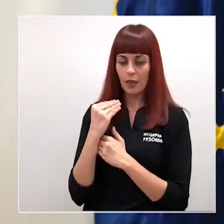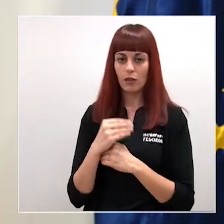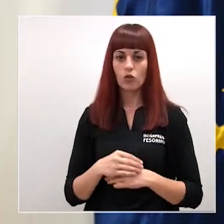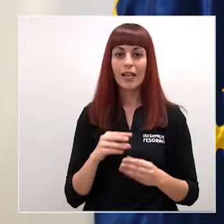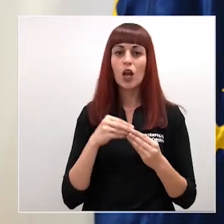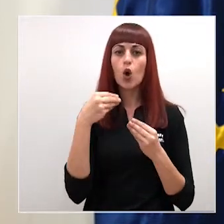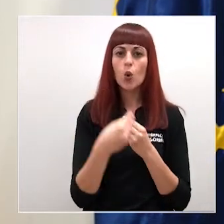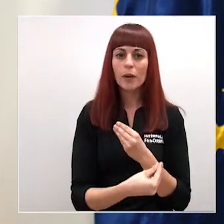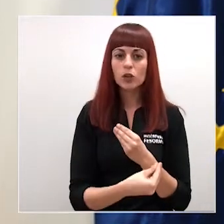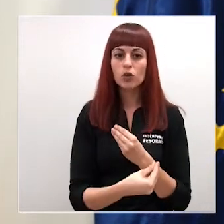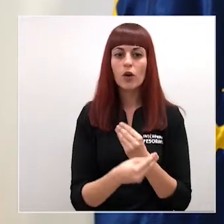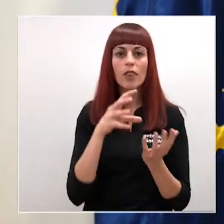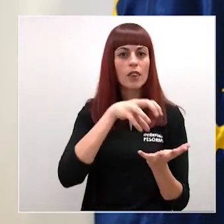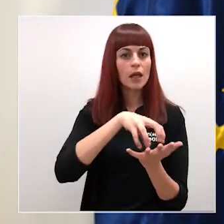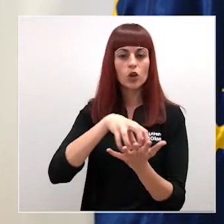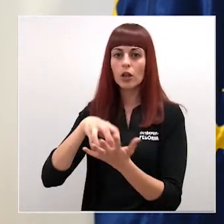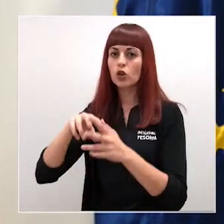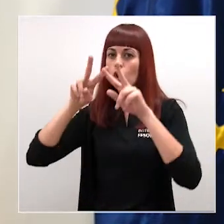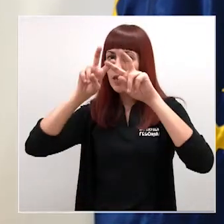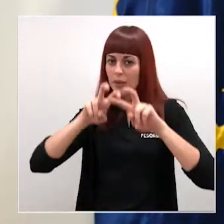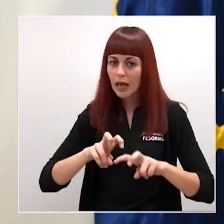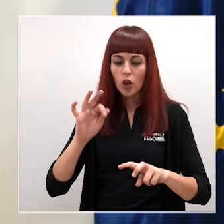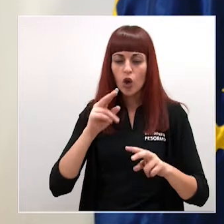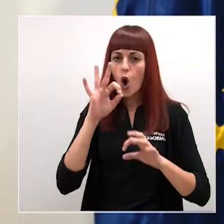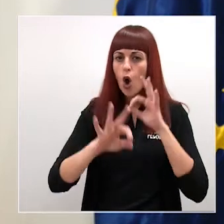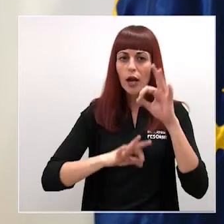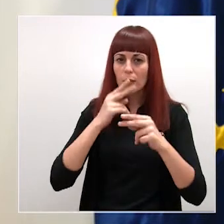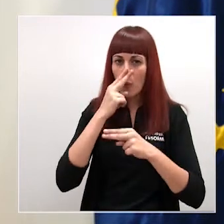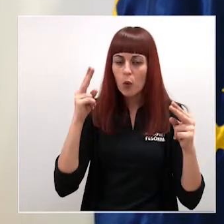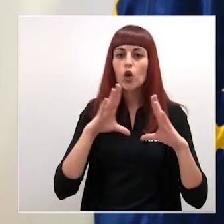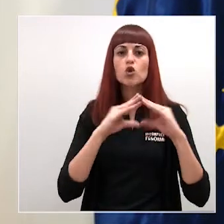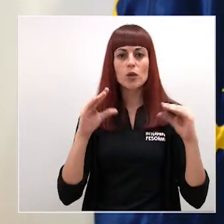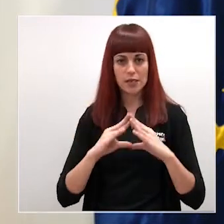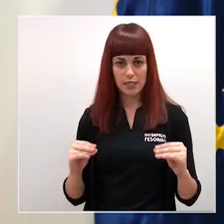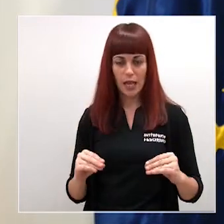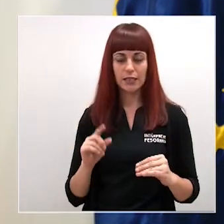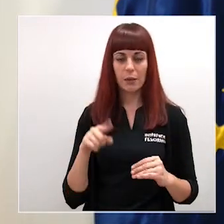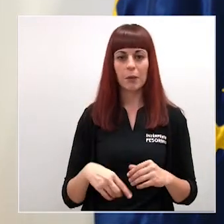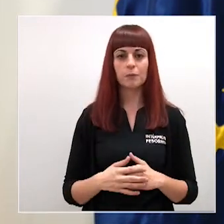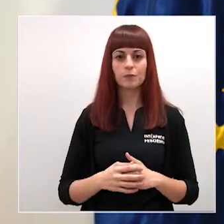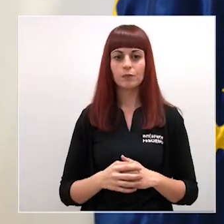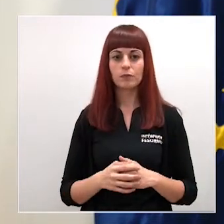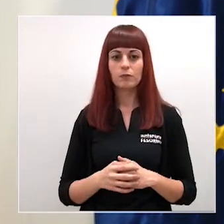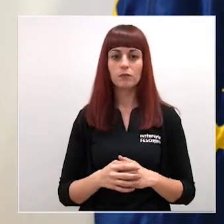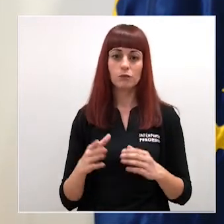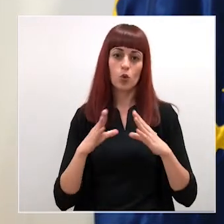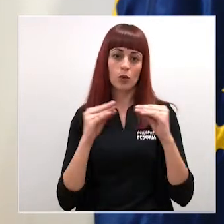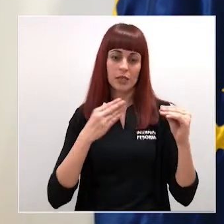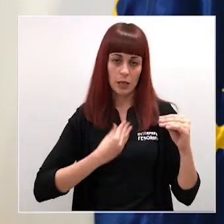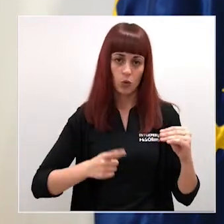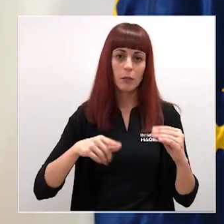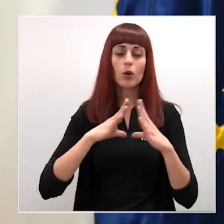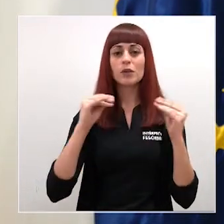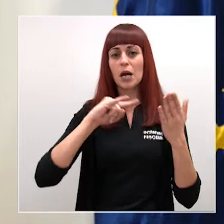documento aparecen todos los centros de investigación organismos públicos y universidades de la comunidad autónoma Citar la Universidad de Murcia Universidad Politécnica de